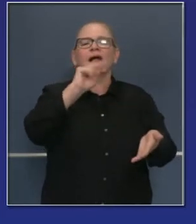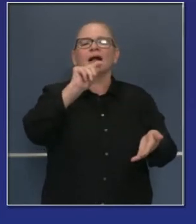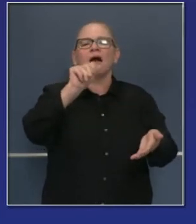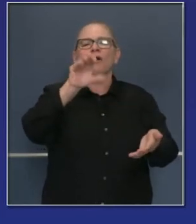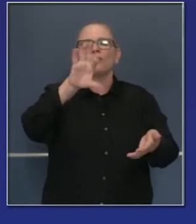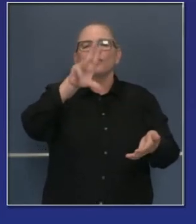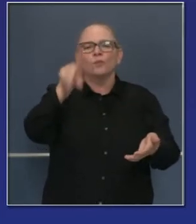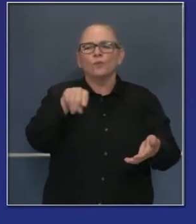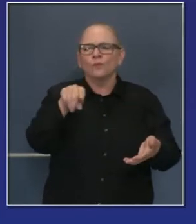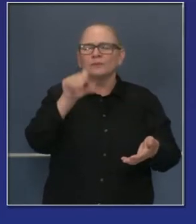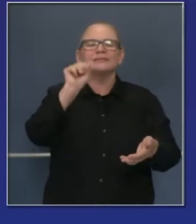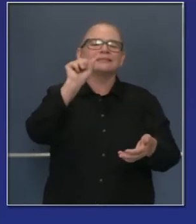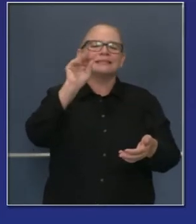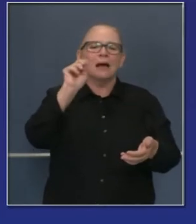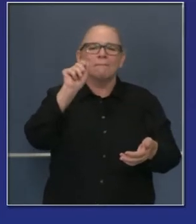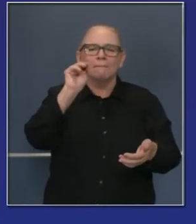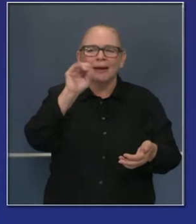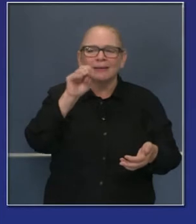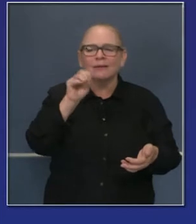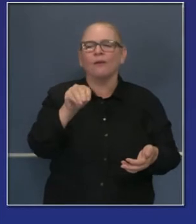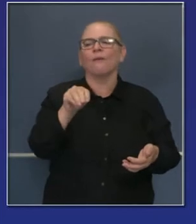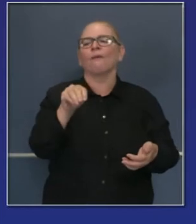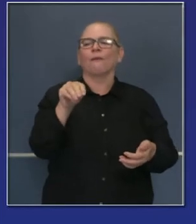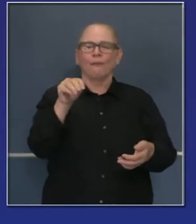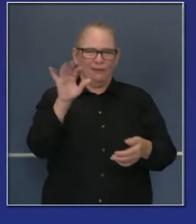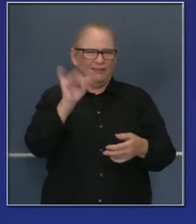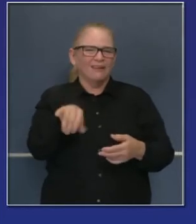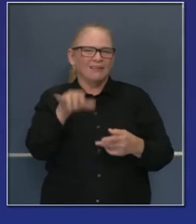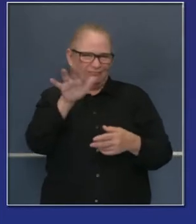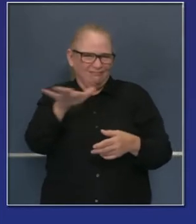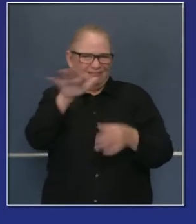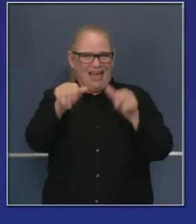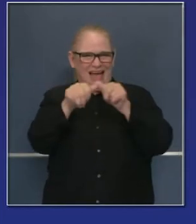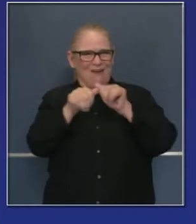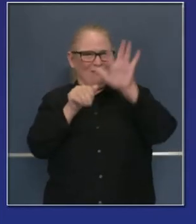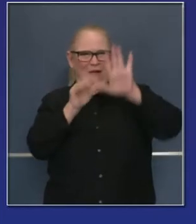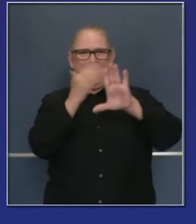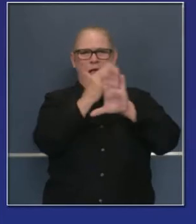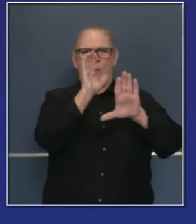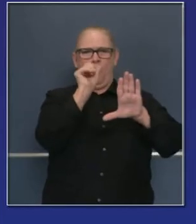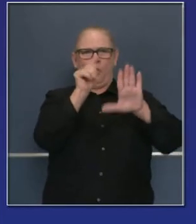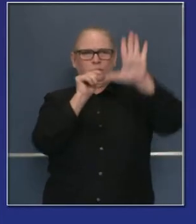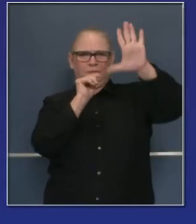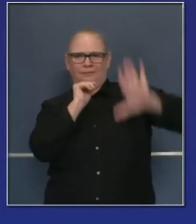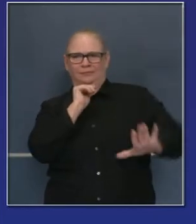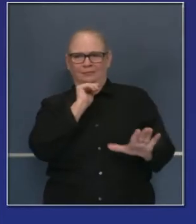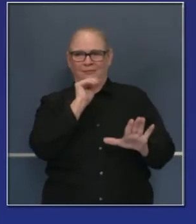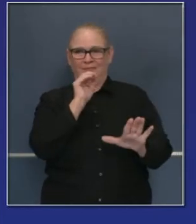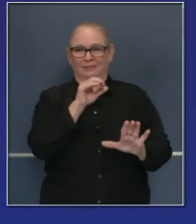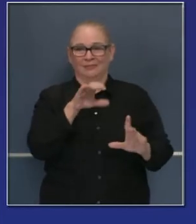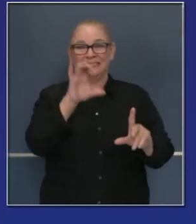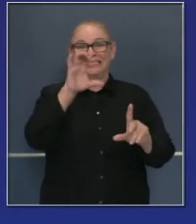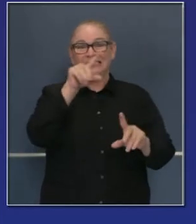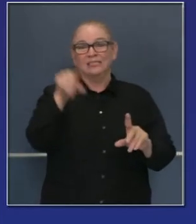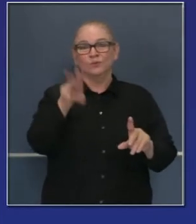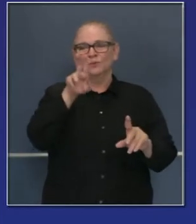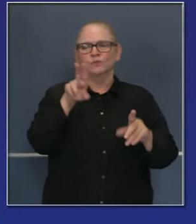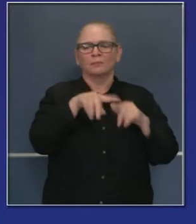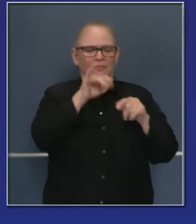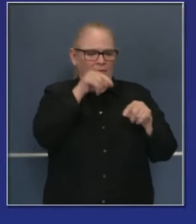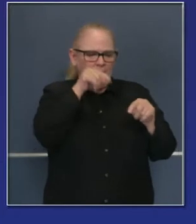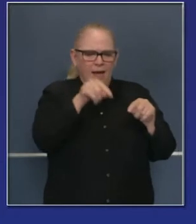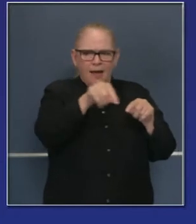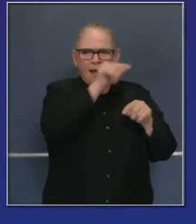en el área de San Mateo, Santa Cruz. Son complejos, complejos. Son 22 incendios dentro de ese complejo CZU